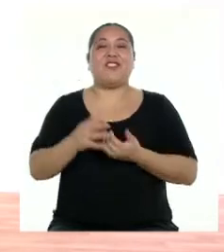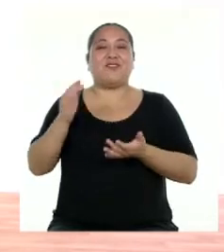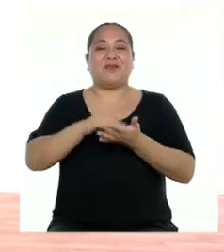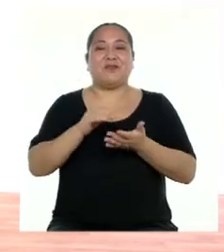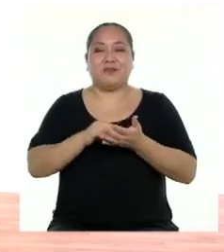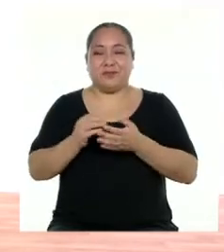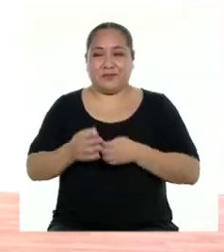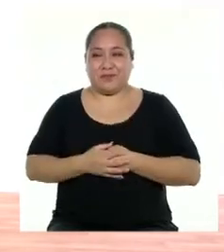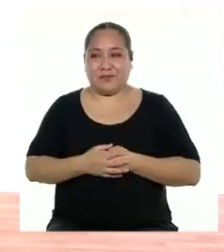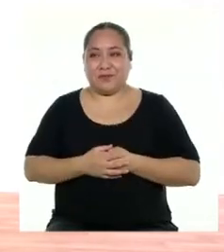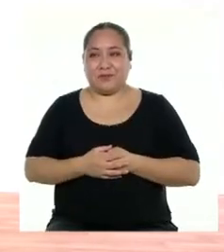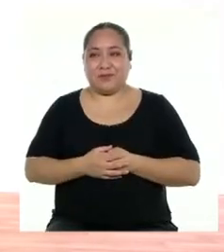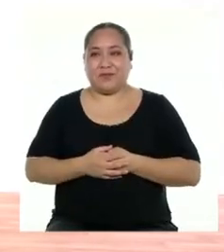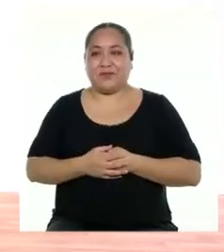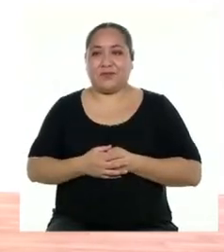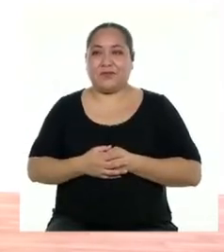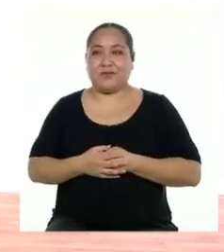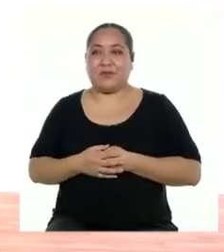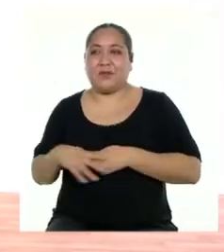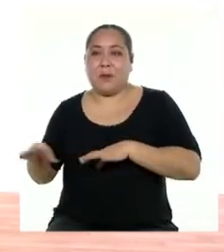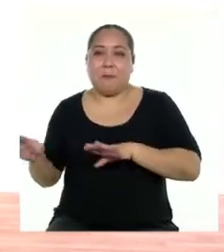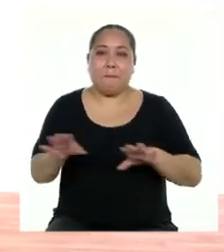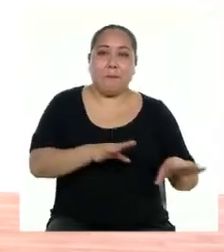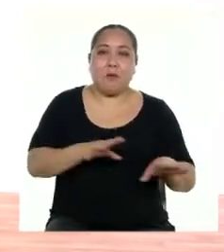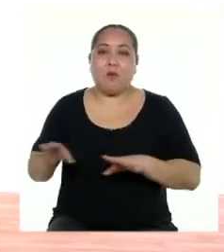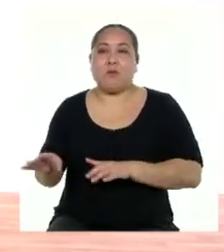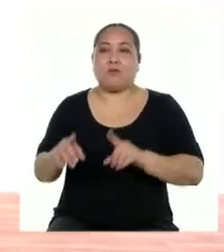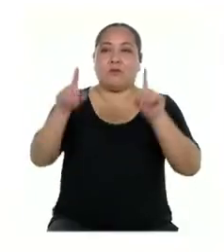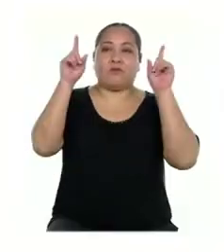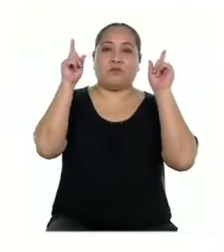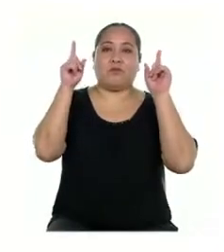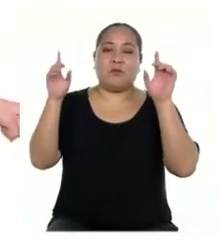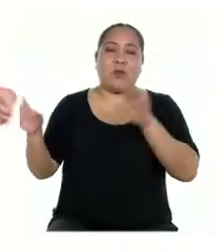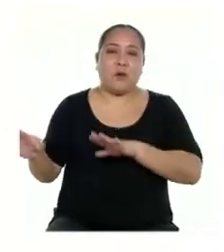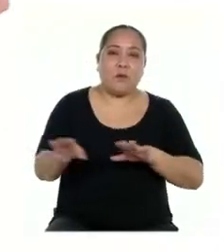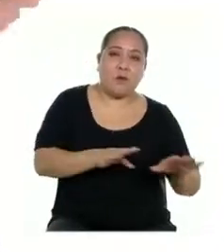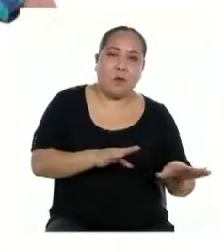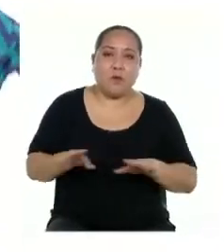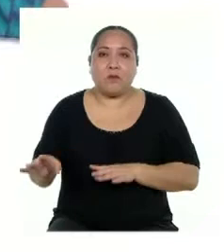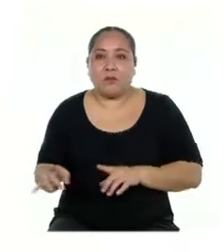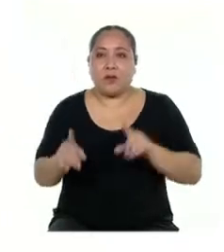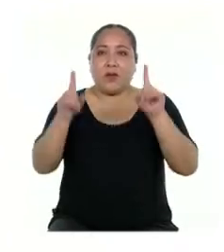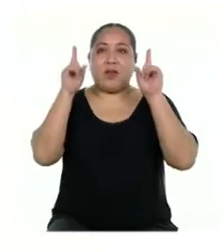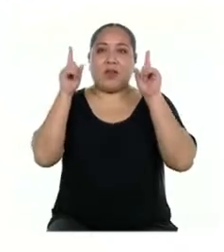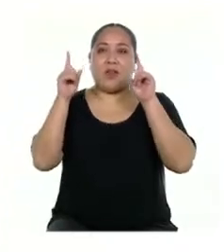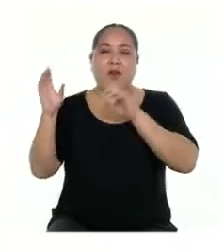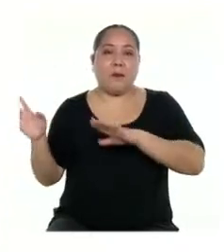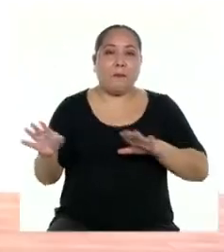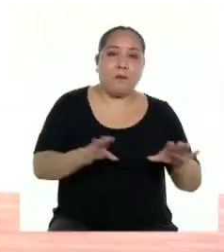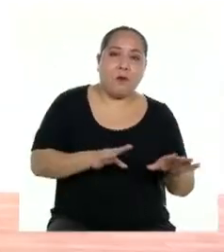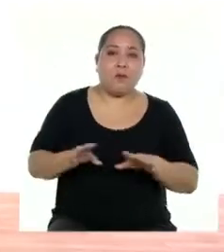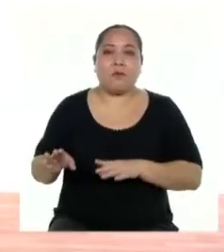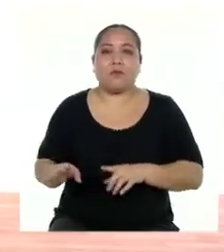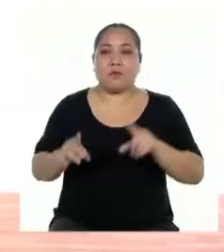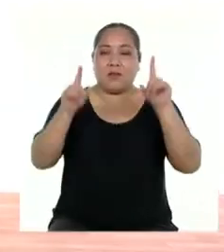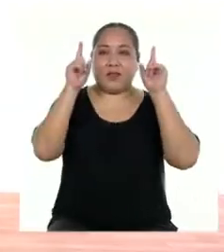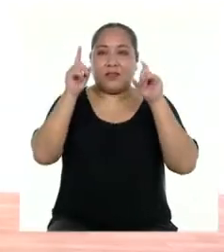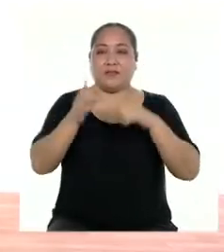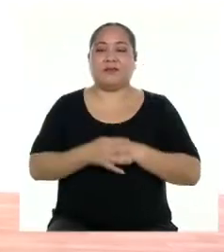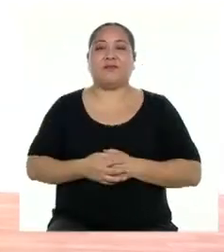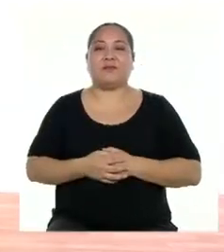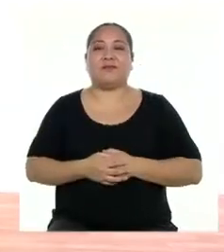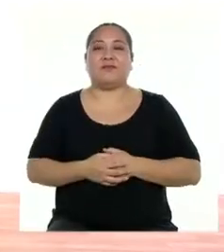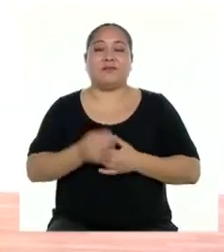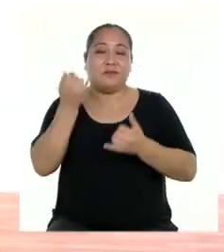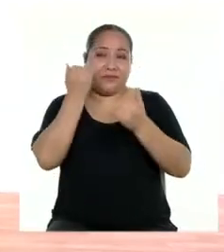Una vez más. Tres, dos, uno, va. Boom, hey, boom, hey, boom, hey.